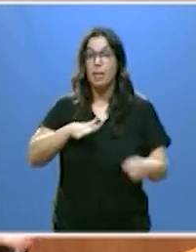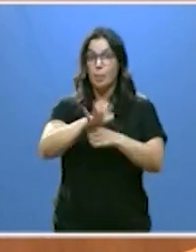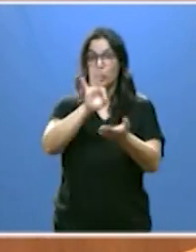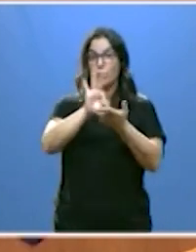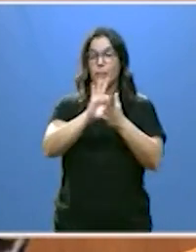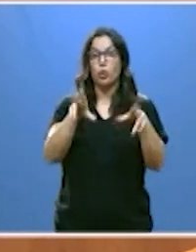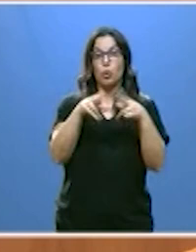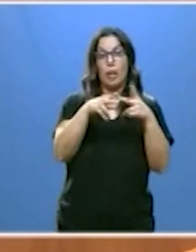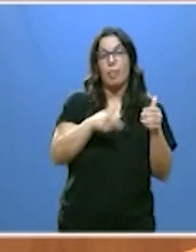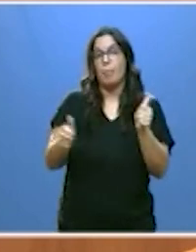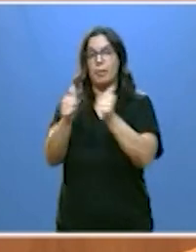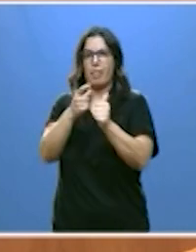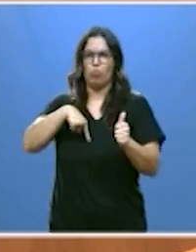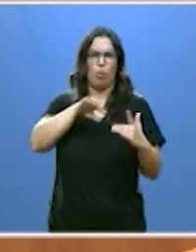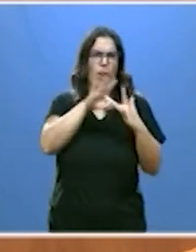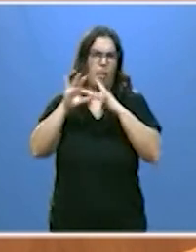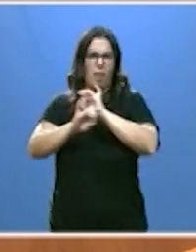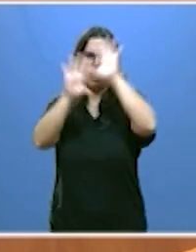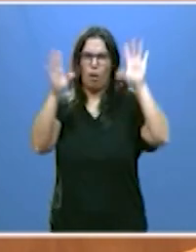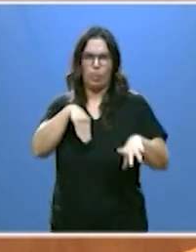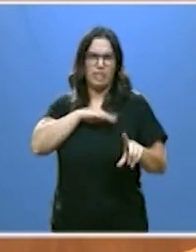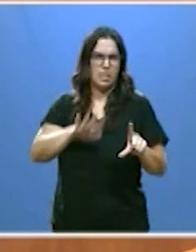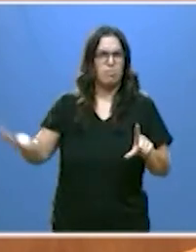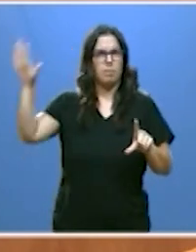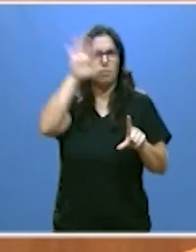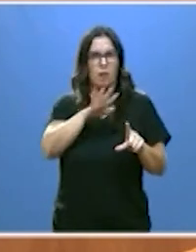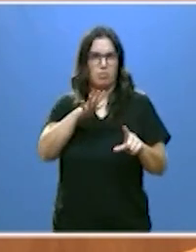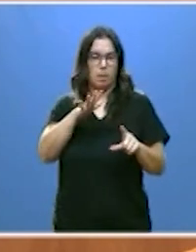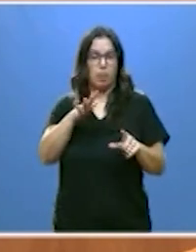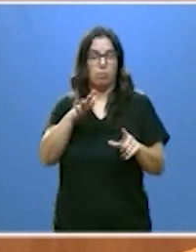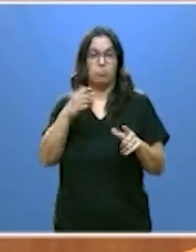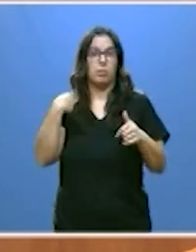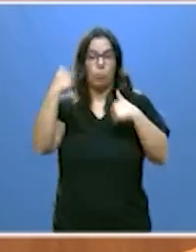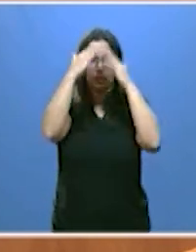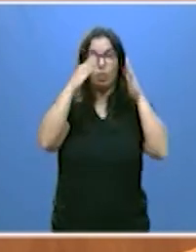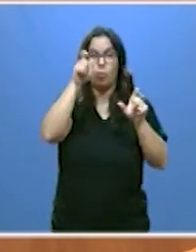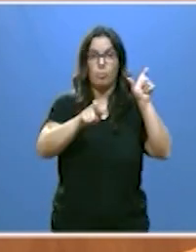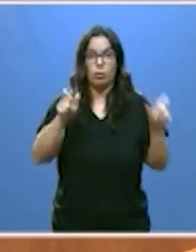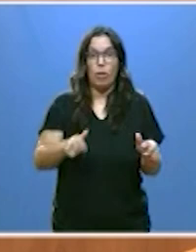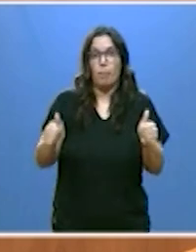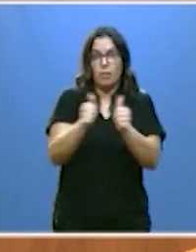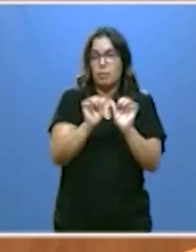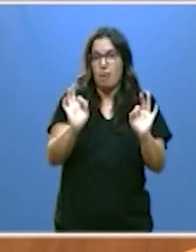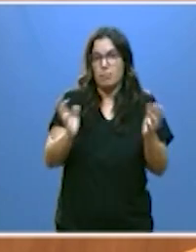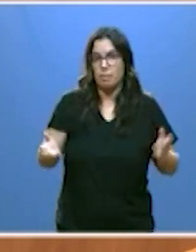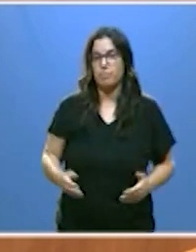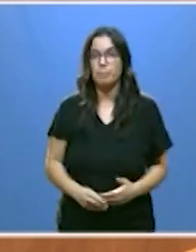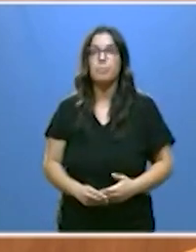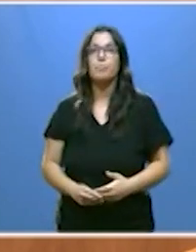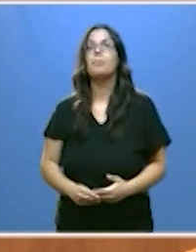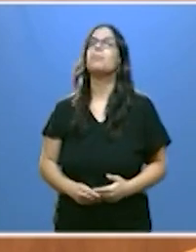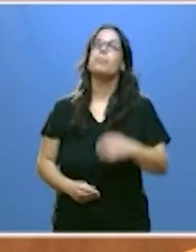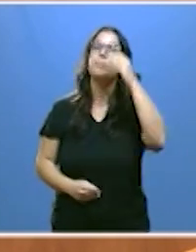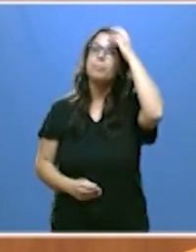somos líderes indiscutibles en España. Lo somos en atención a las personas dependientes. La